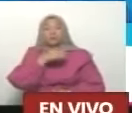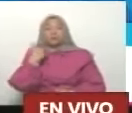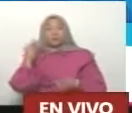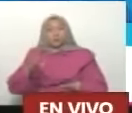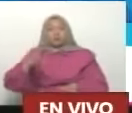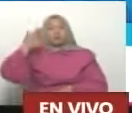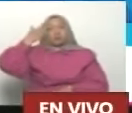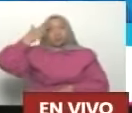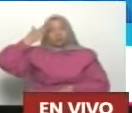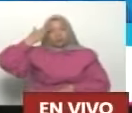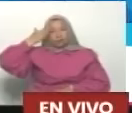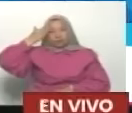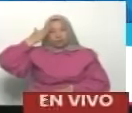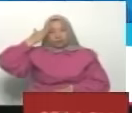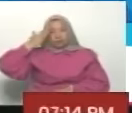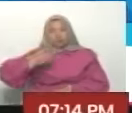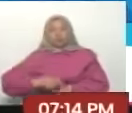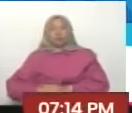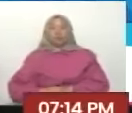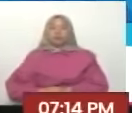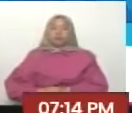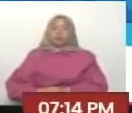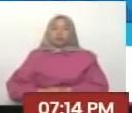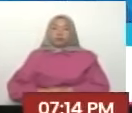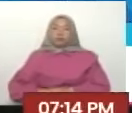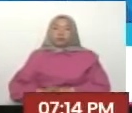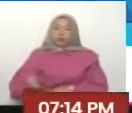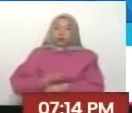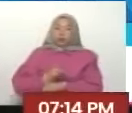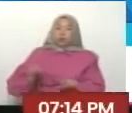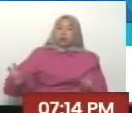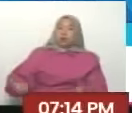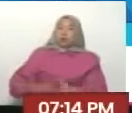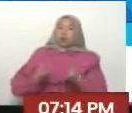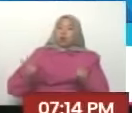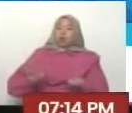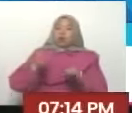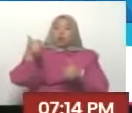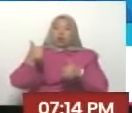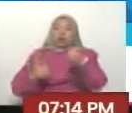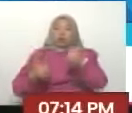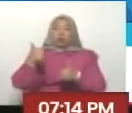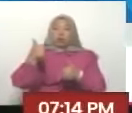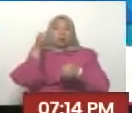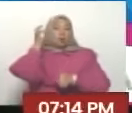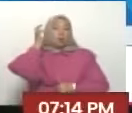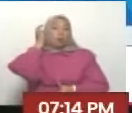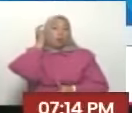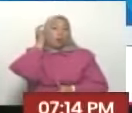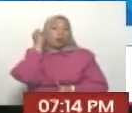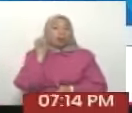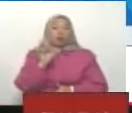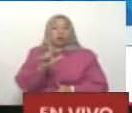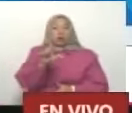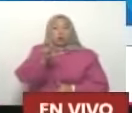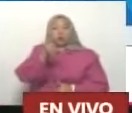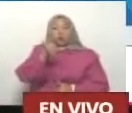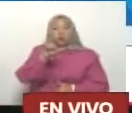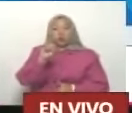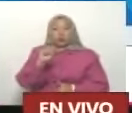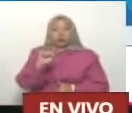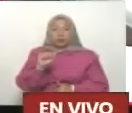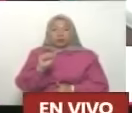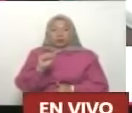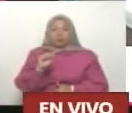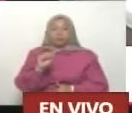para perturbar lo que era inminente la victoria de la candidata Luisa González allá en Ecuador hay que decir las verdades